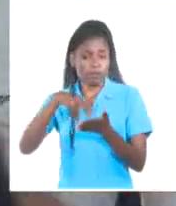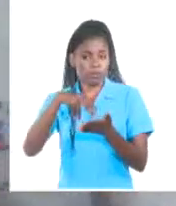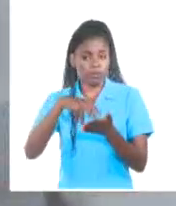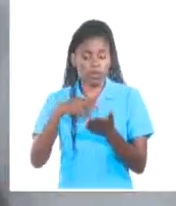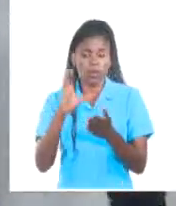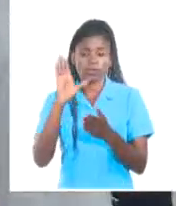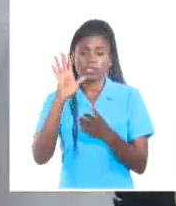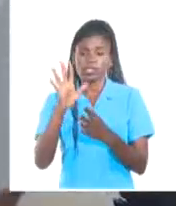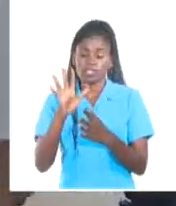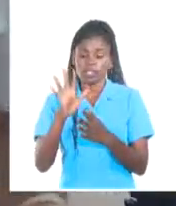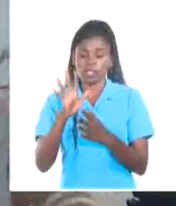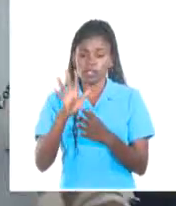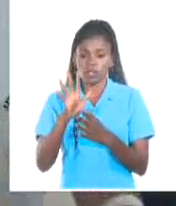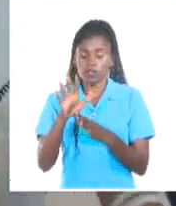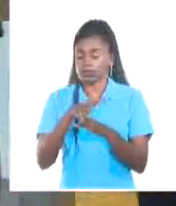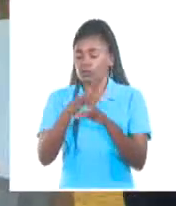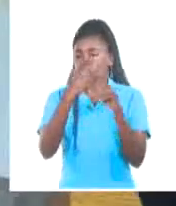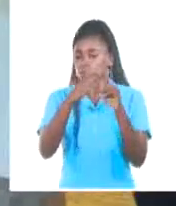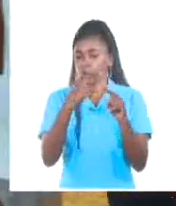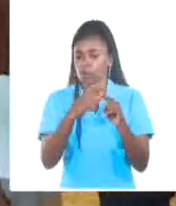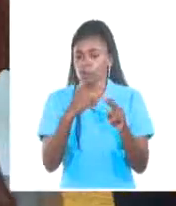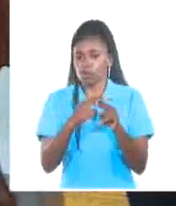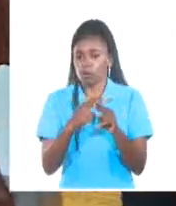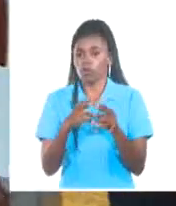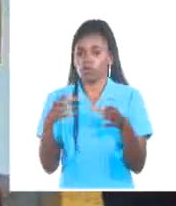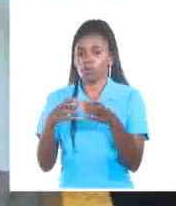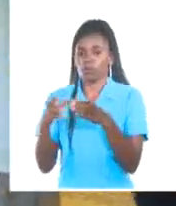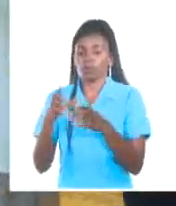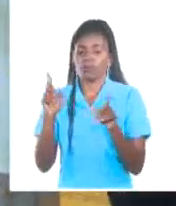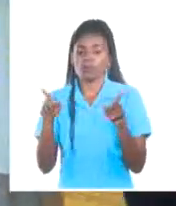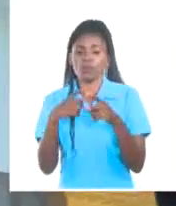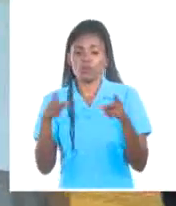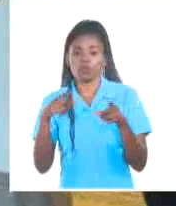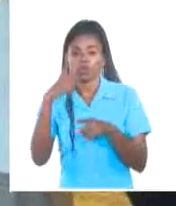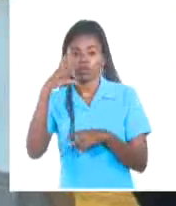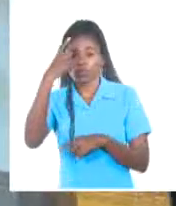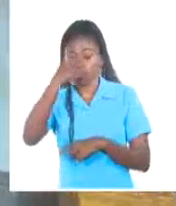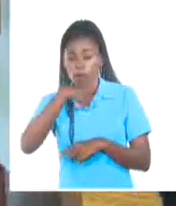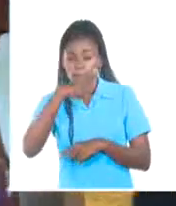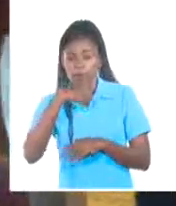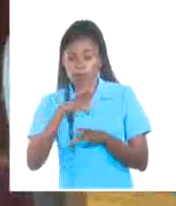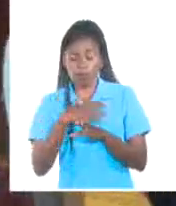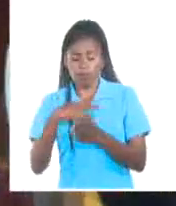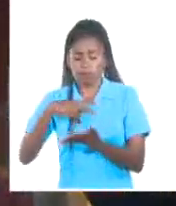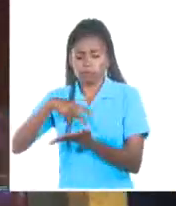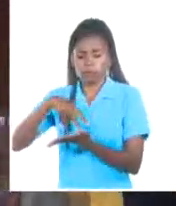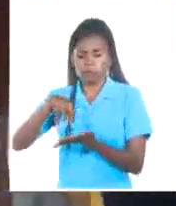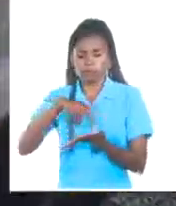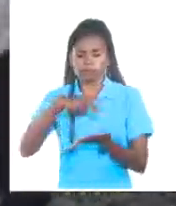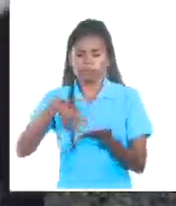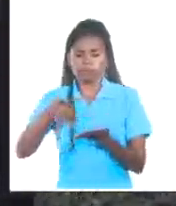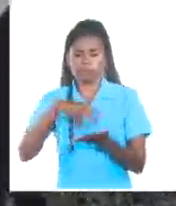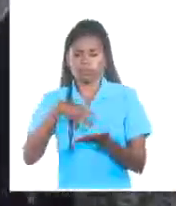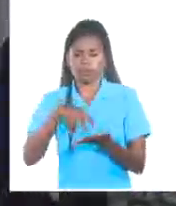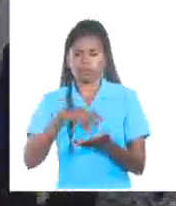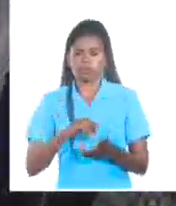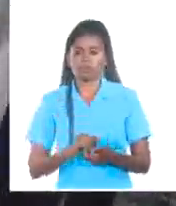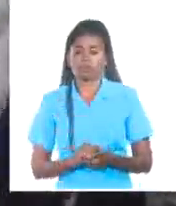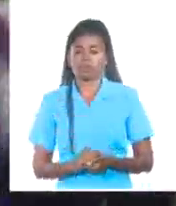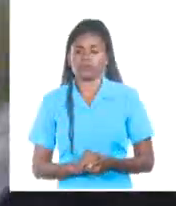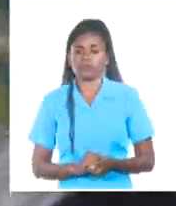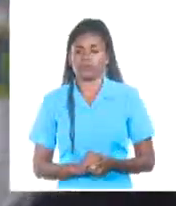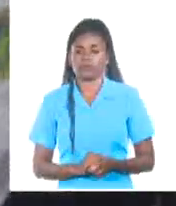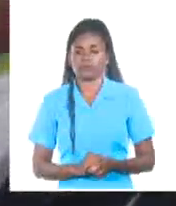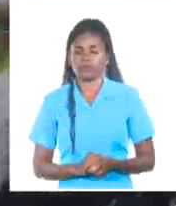quinteto Son de Río, pertenecientes al catálogo de Musicávila, mediante pasos de bailes y al compás de cada nota interpretada por los